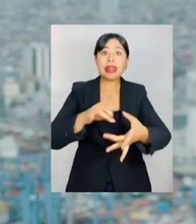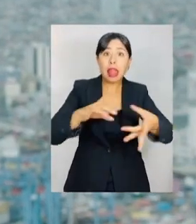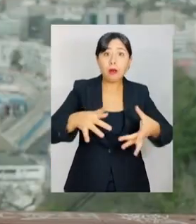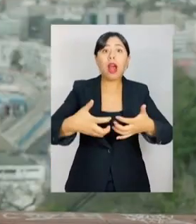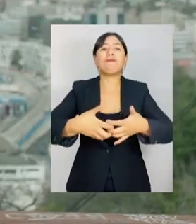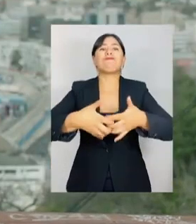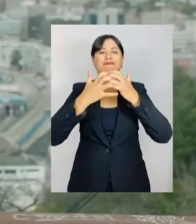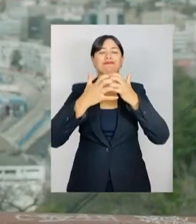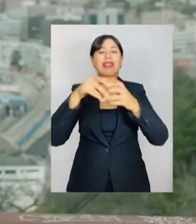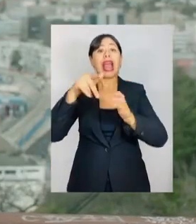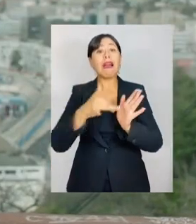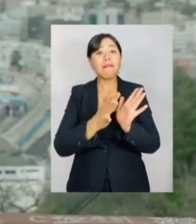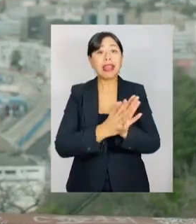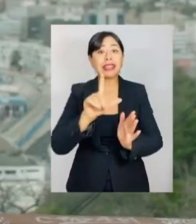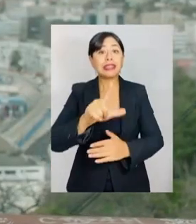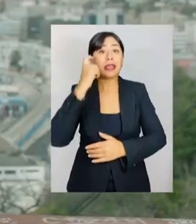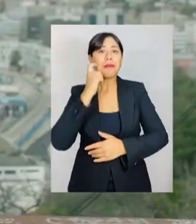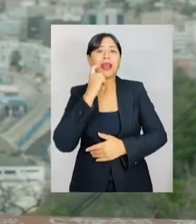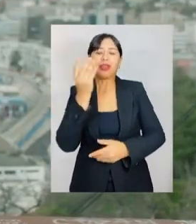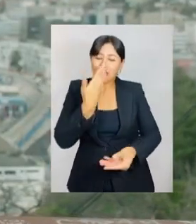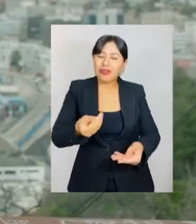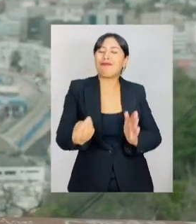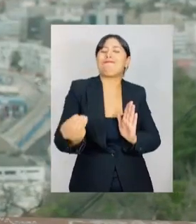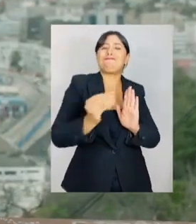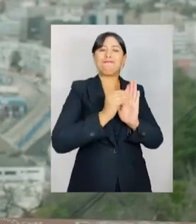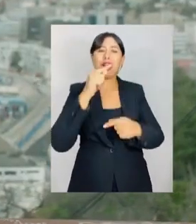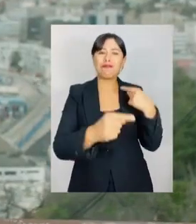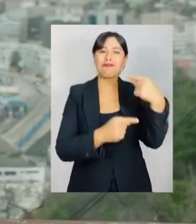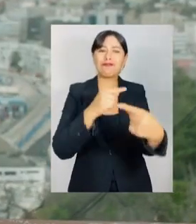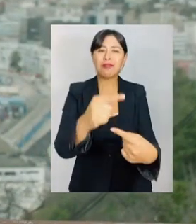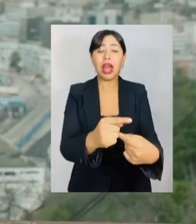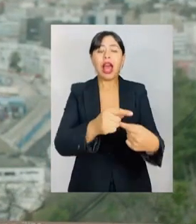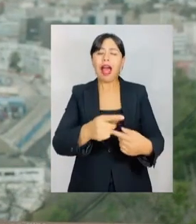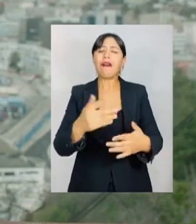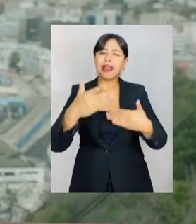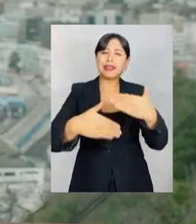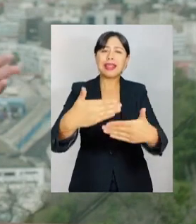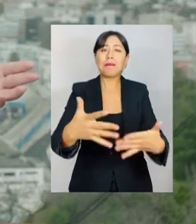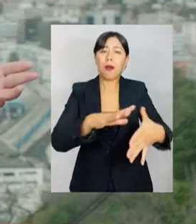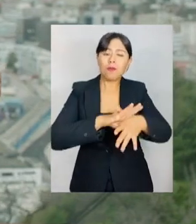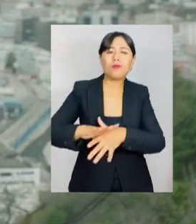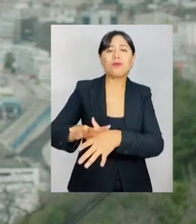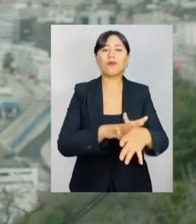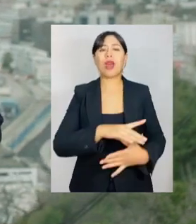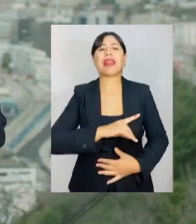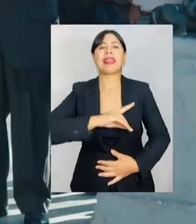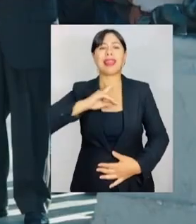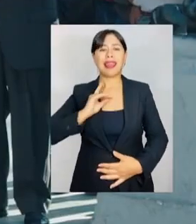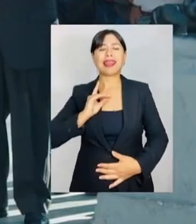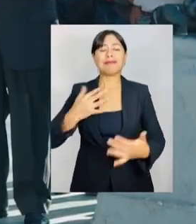democracia Este 7 de mayo Escribamos la historia Y avancemos Juntos y juntas En dignidad